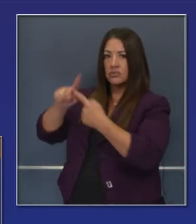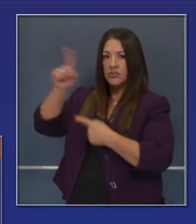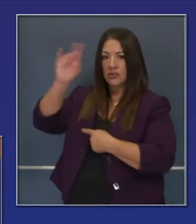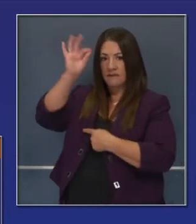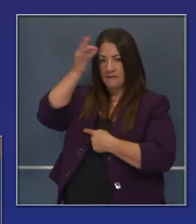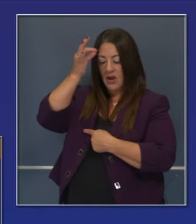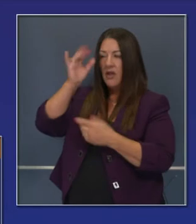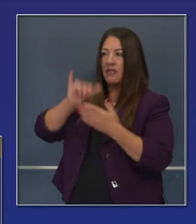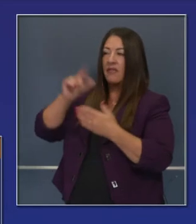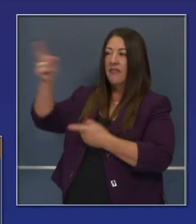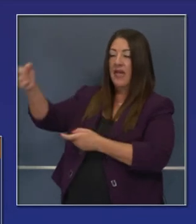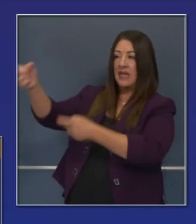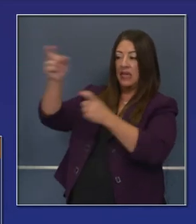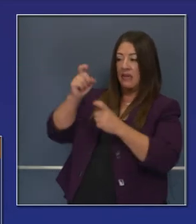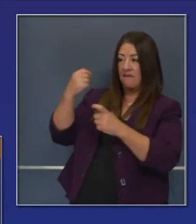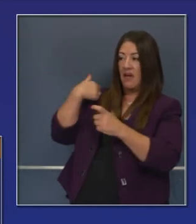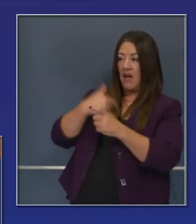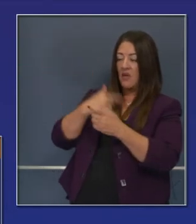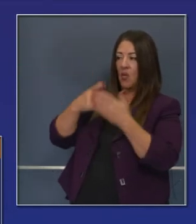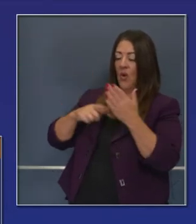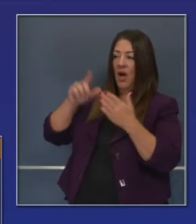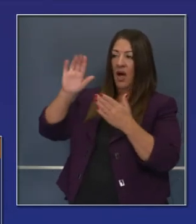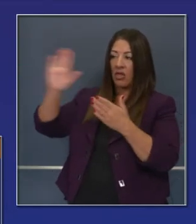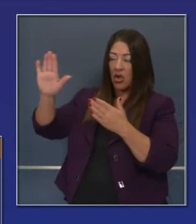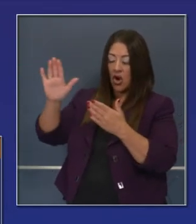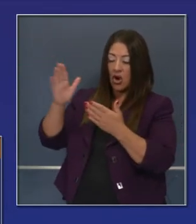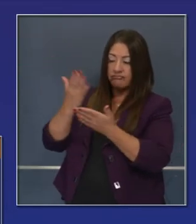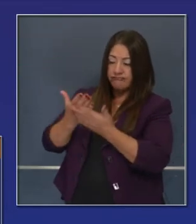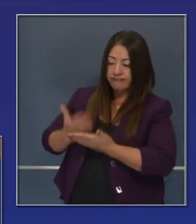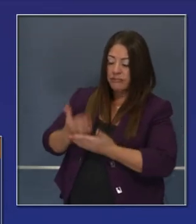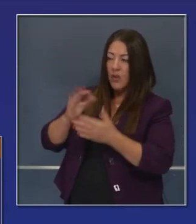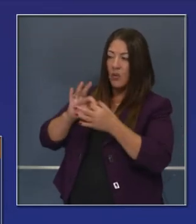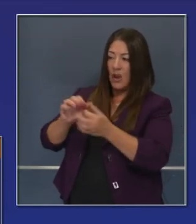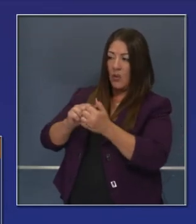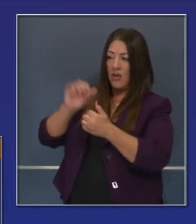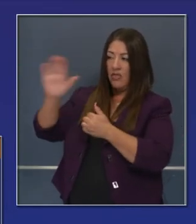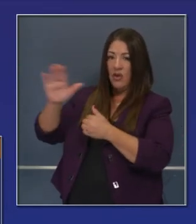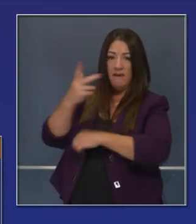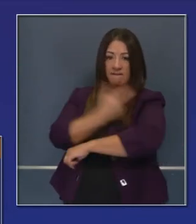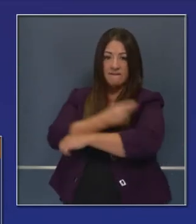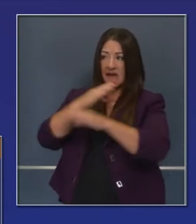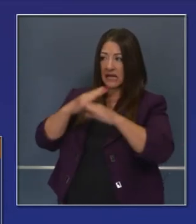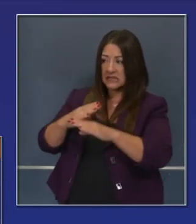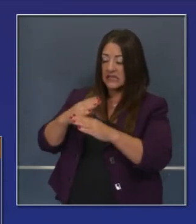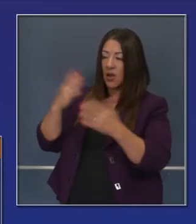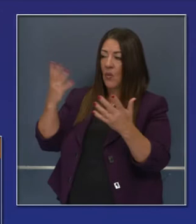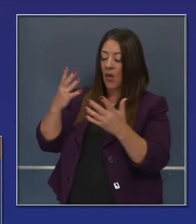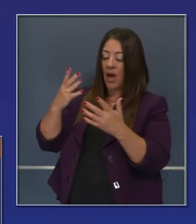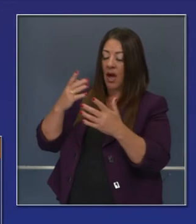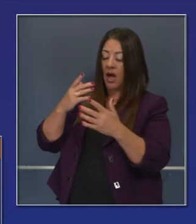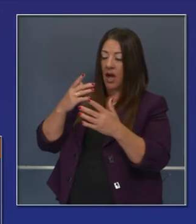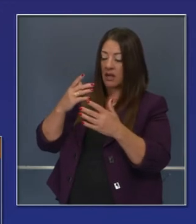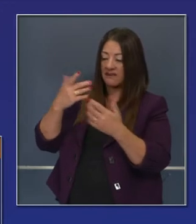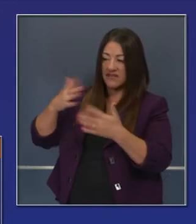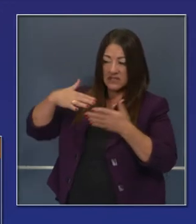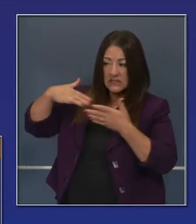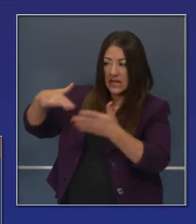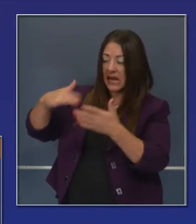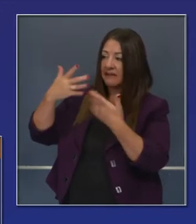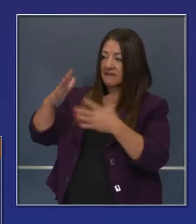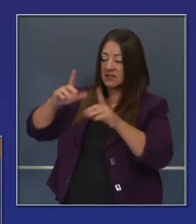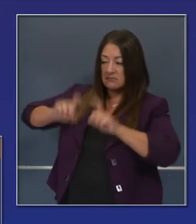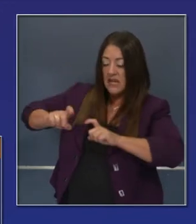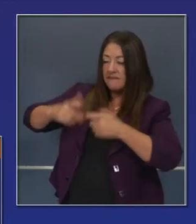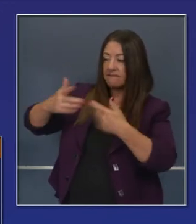compartirá con nosotros. O sea, evidencia fuerte sobre la seguridad y todo el rigor de probar una